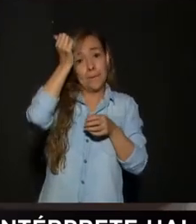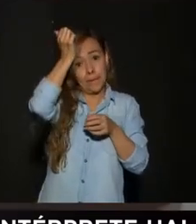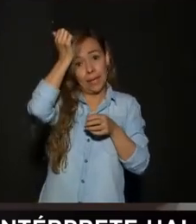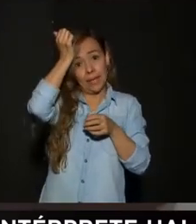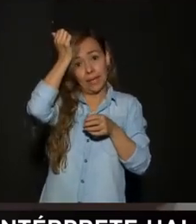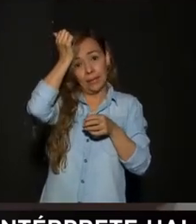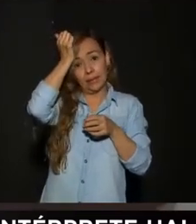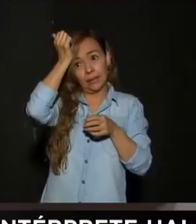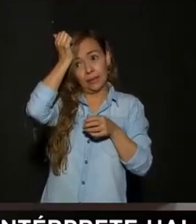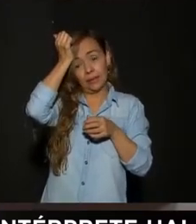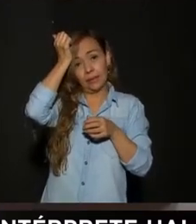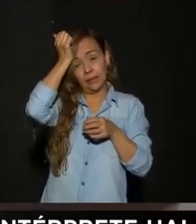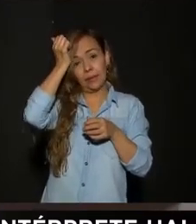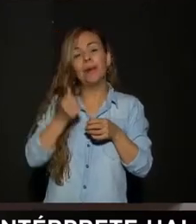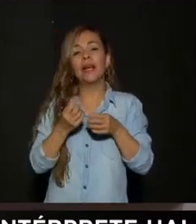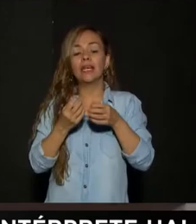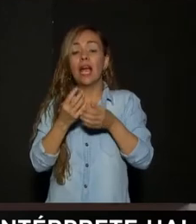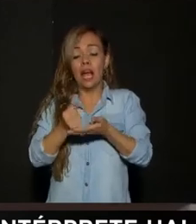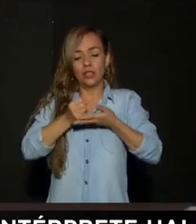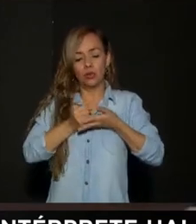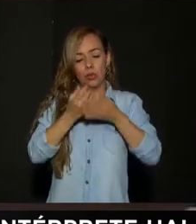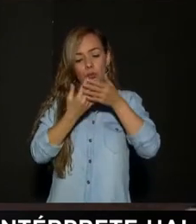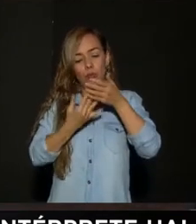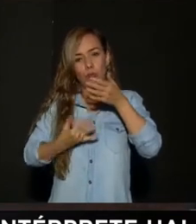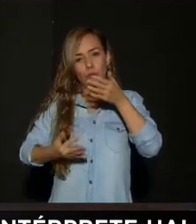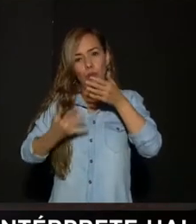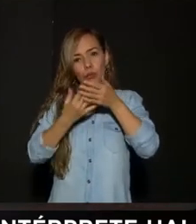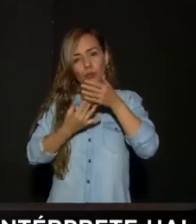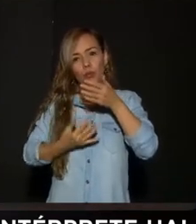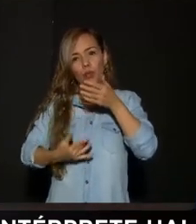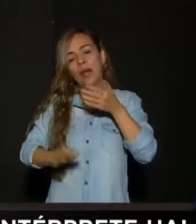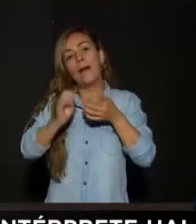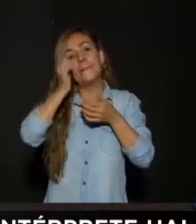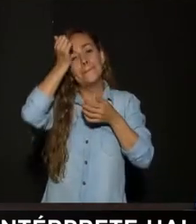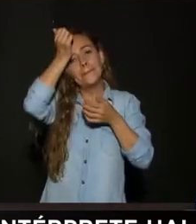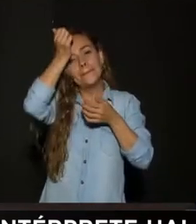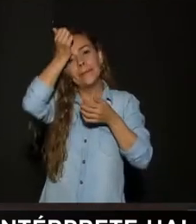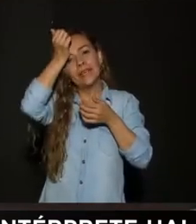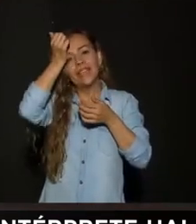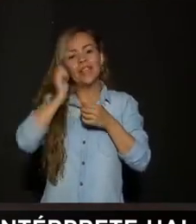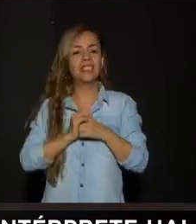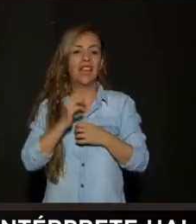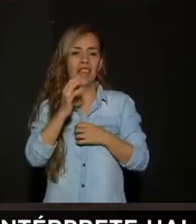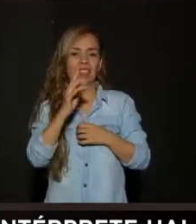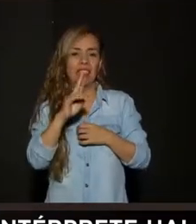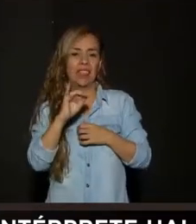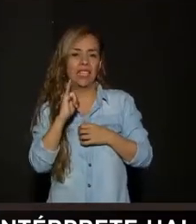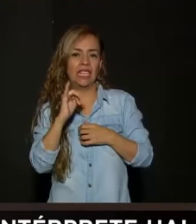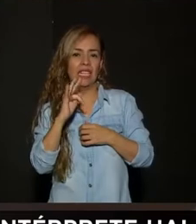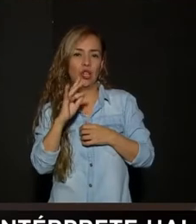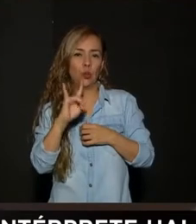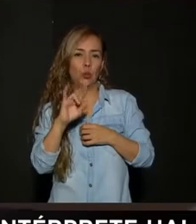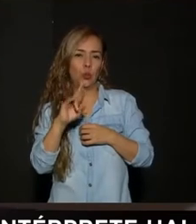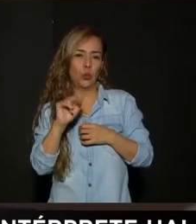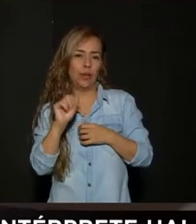¿Para qué? Para que pueda haber Drenaje Esto es piedra De cantera También le dicen Tritura Entonces ponemos Unas